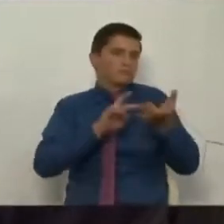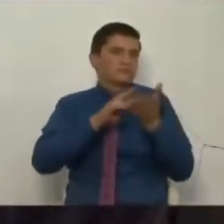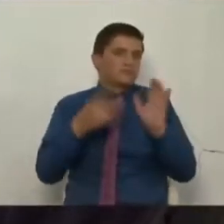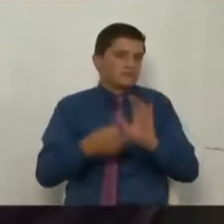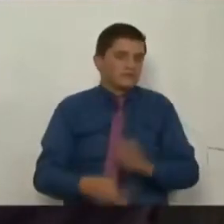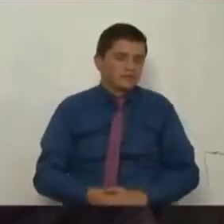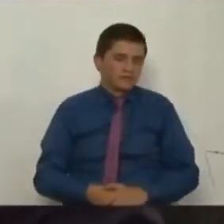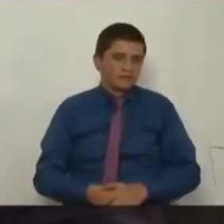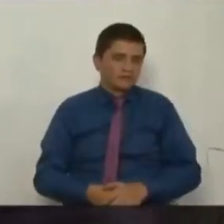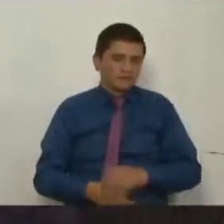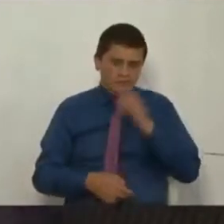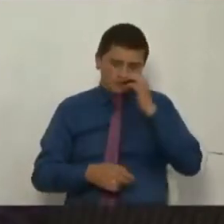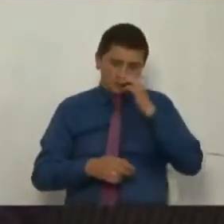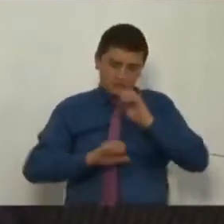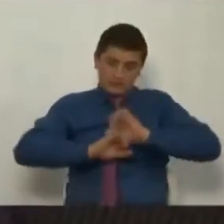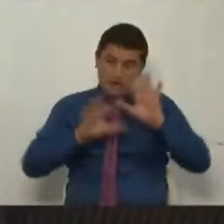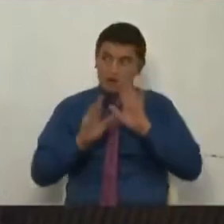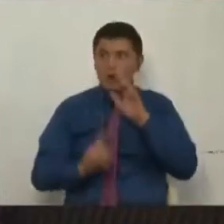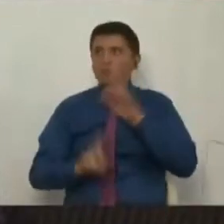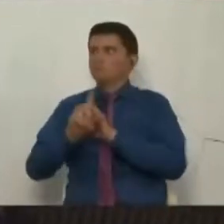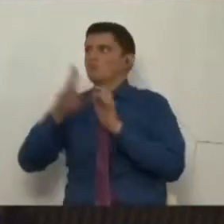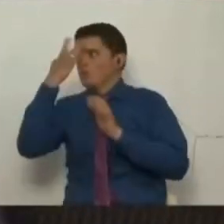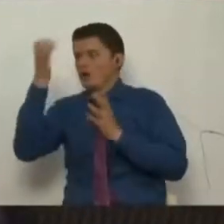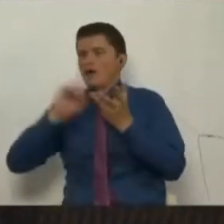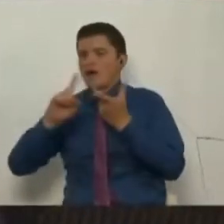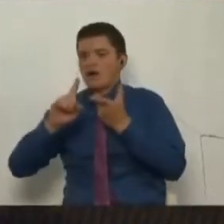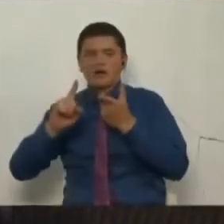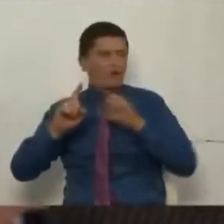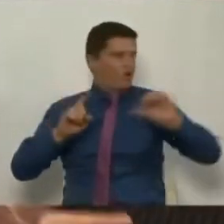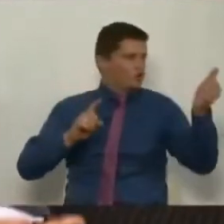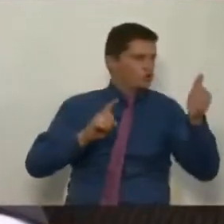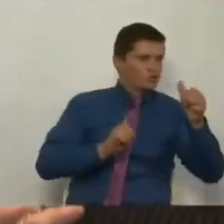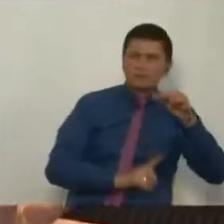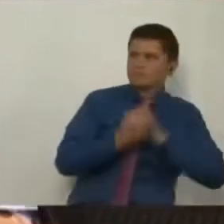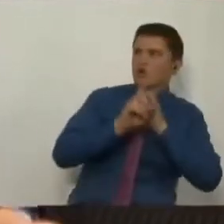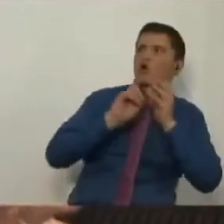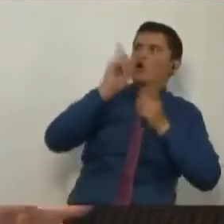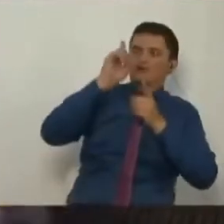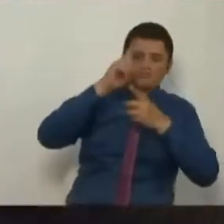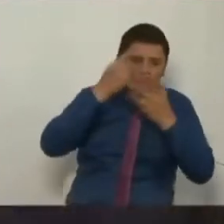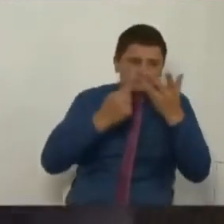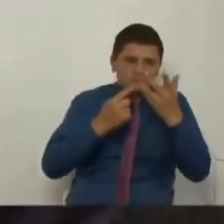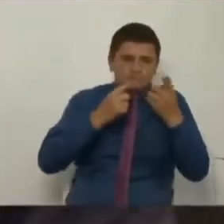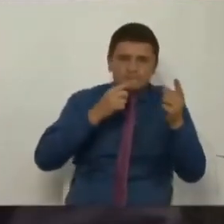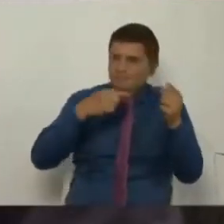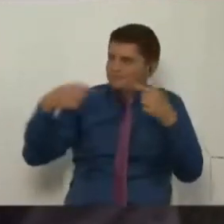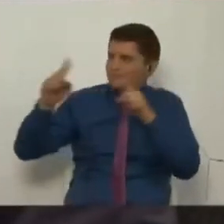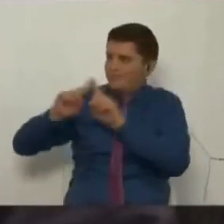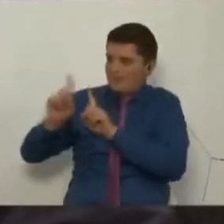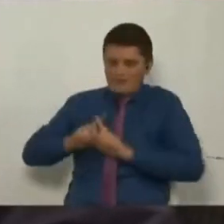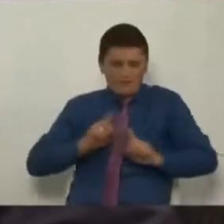origen debe ser este, otros decimos el origen debe ser el que está planteado en los acuerdos.